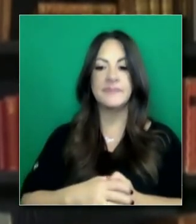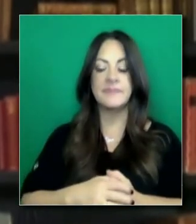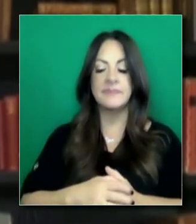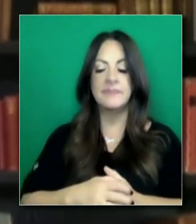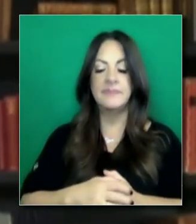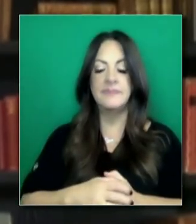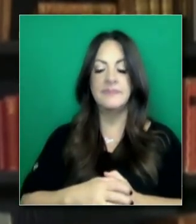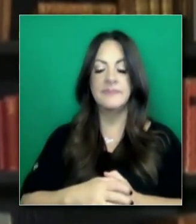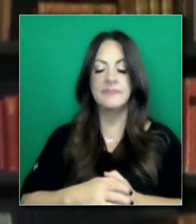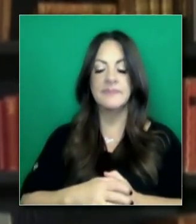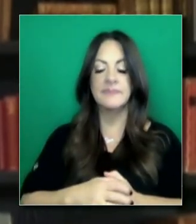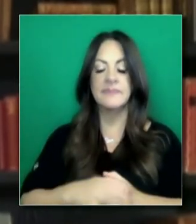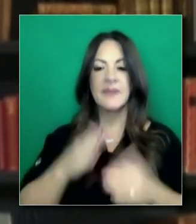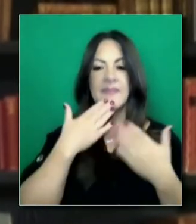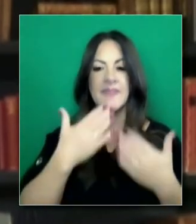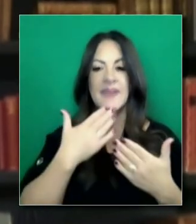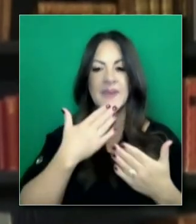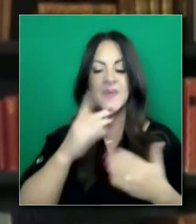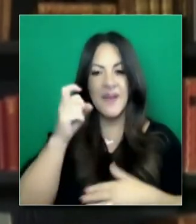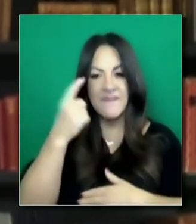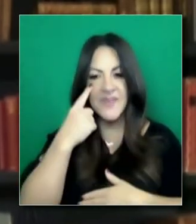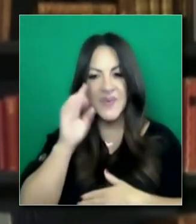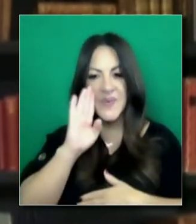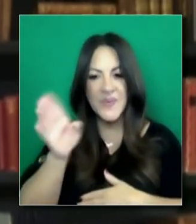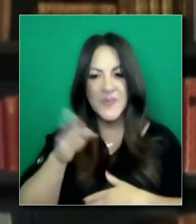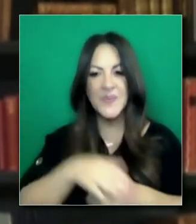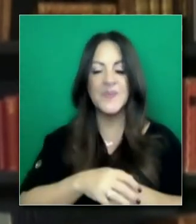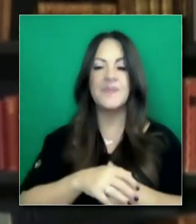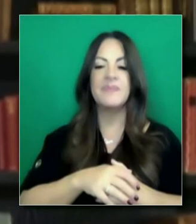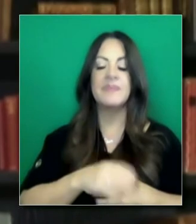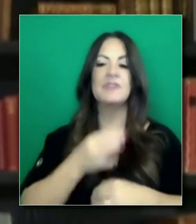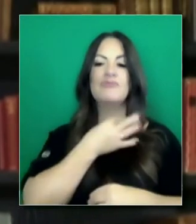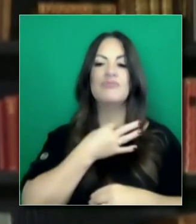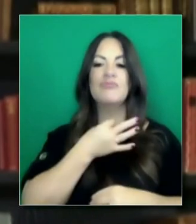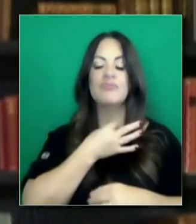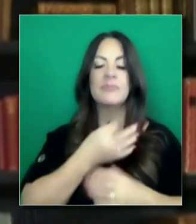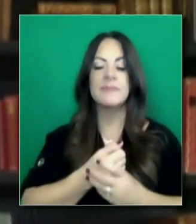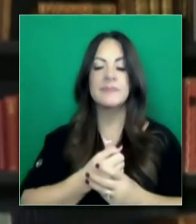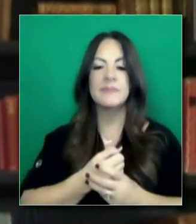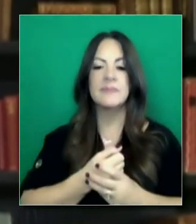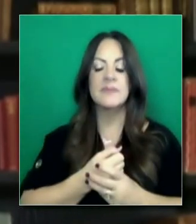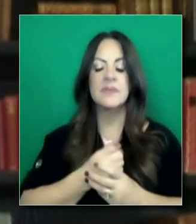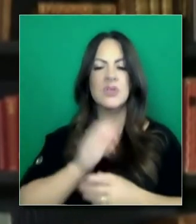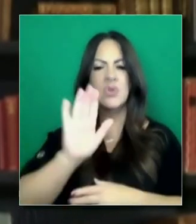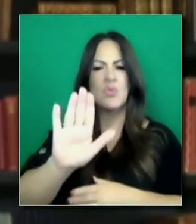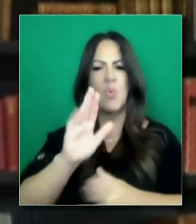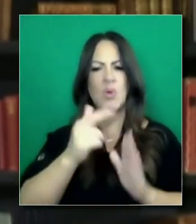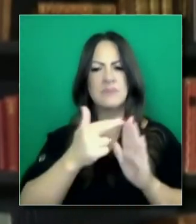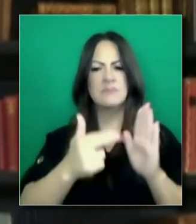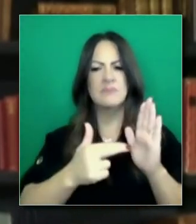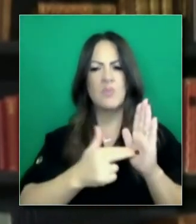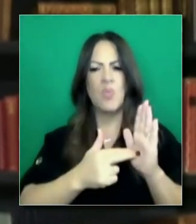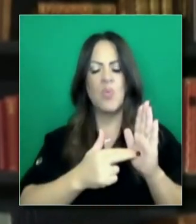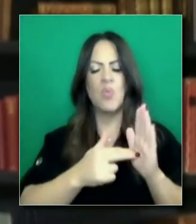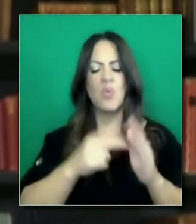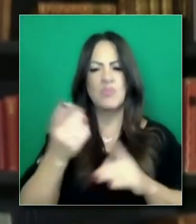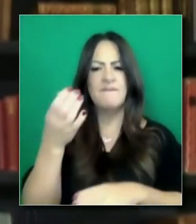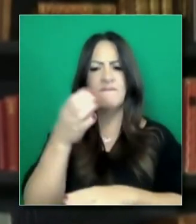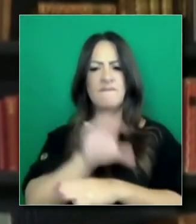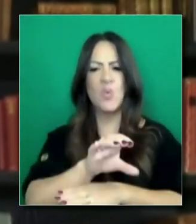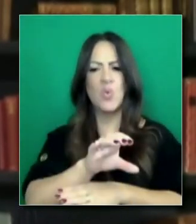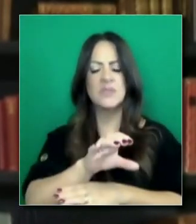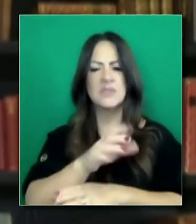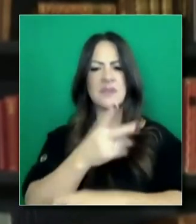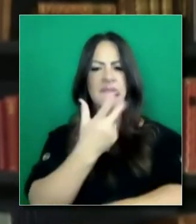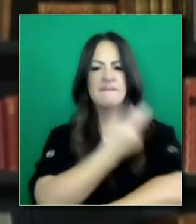Hola, gracias por tomar su tiempo al tomar mi pregunta. Hay mucha curiosidad a